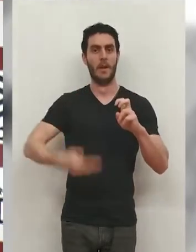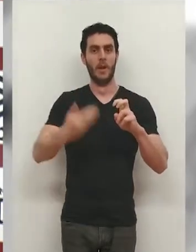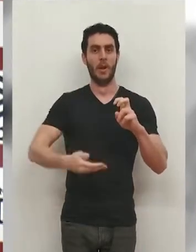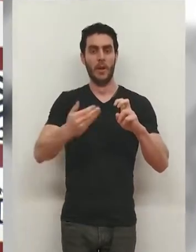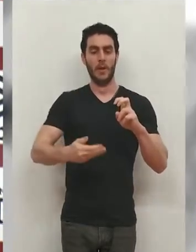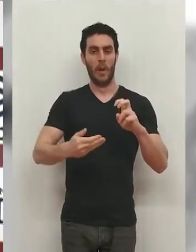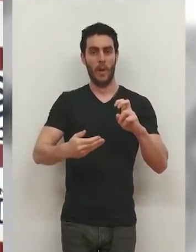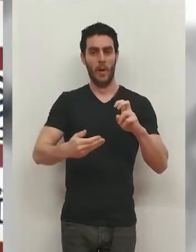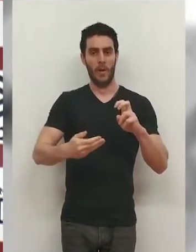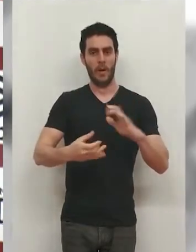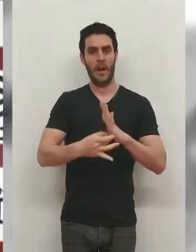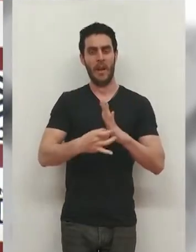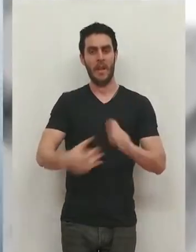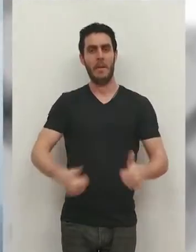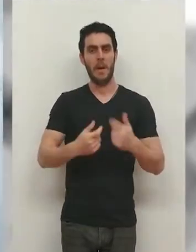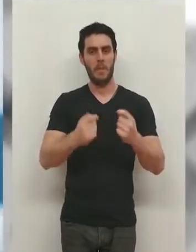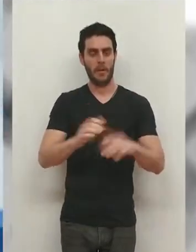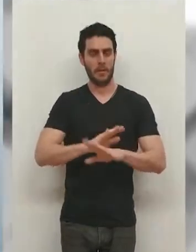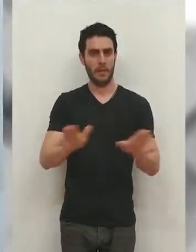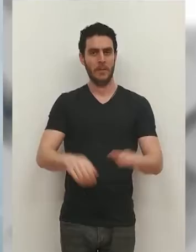sobre todo, ser un poco más efectivos.